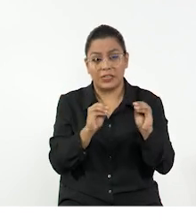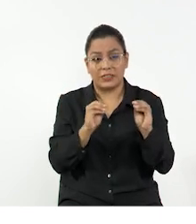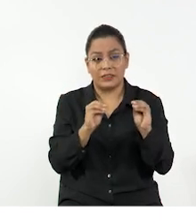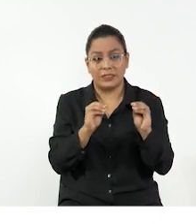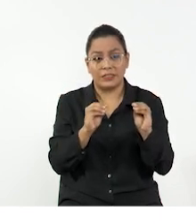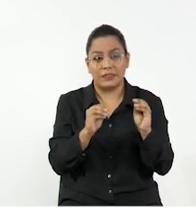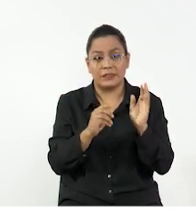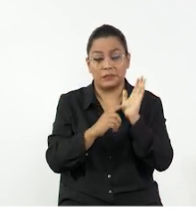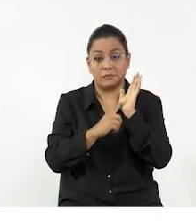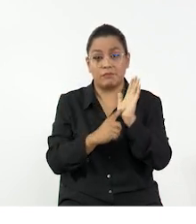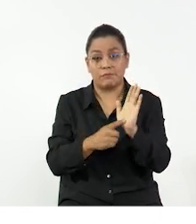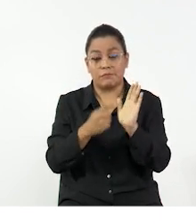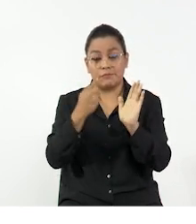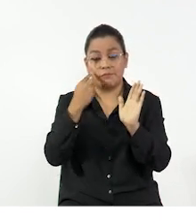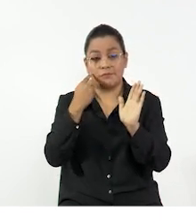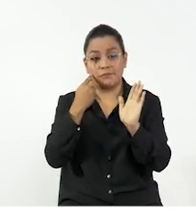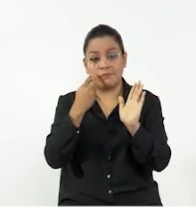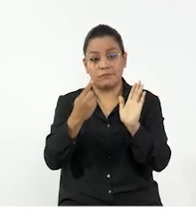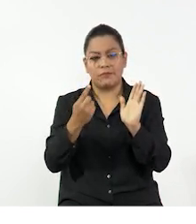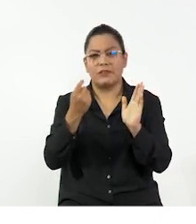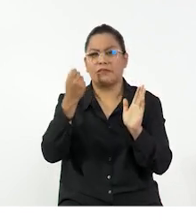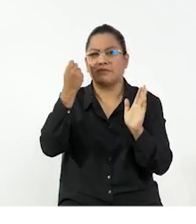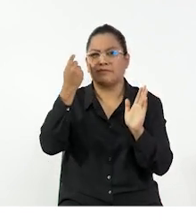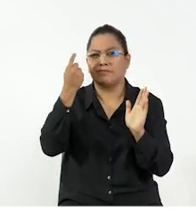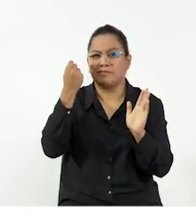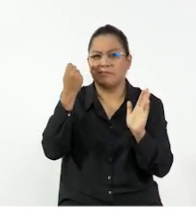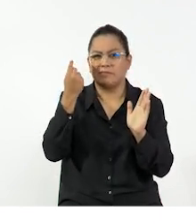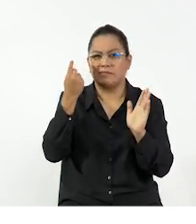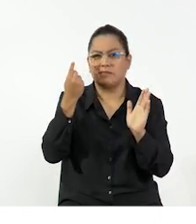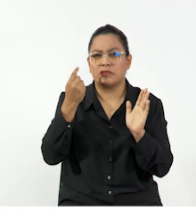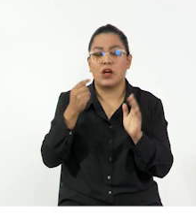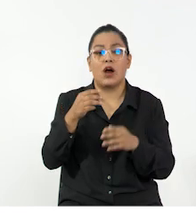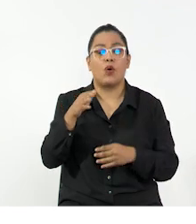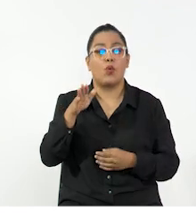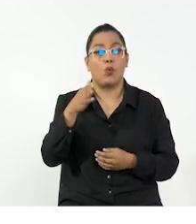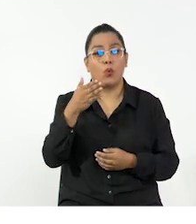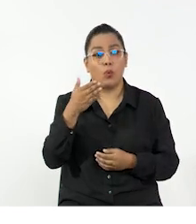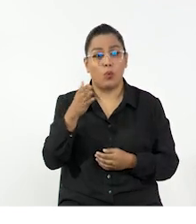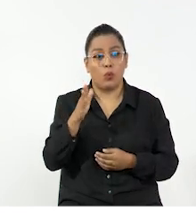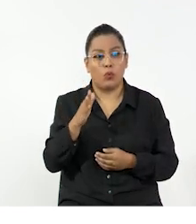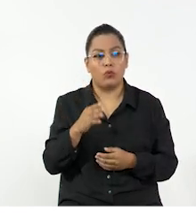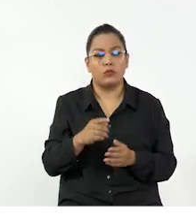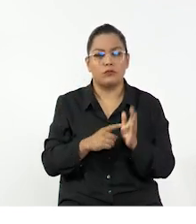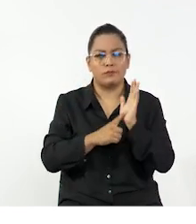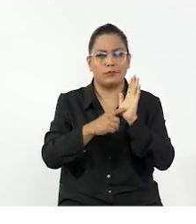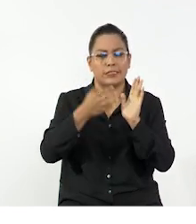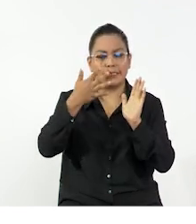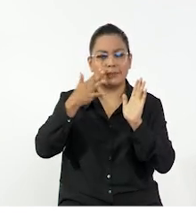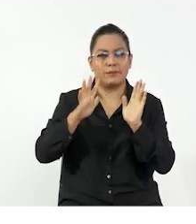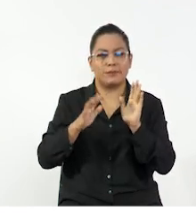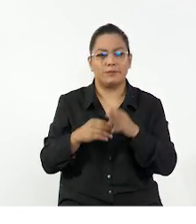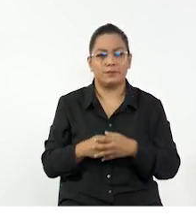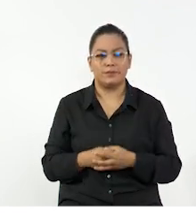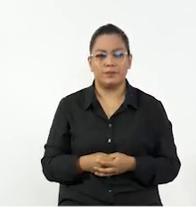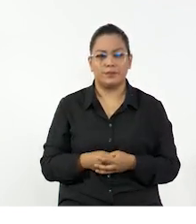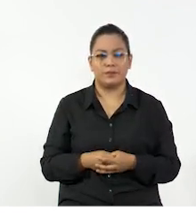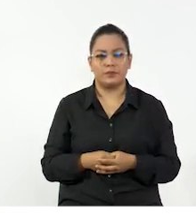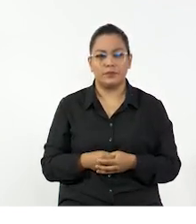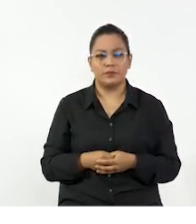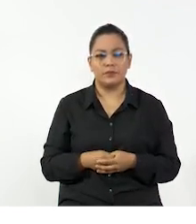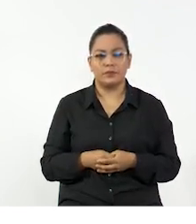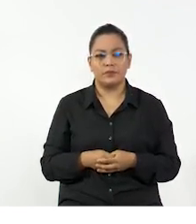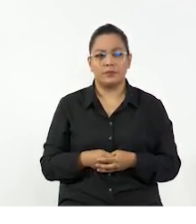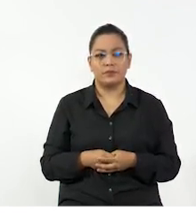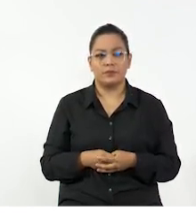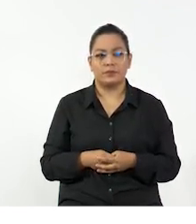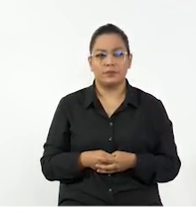a la vez se traslada alrededor del Sol. Para comprender este fenómeno de mejor manera, haremos uso del siguiente simulador.